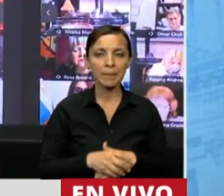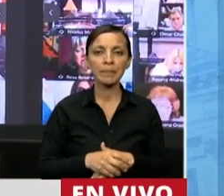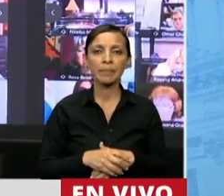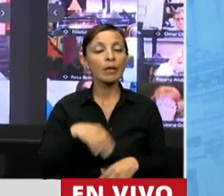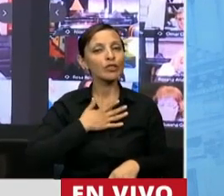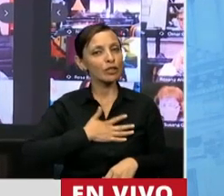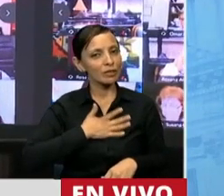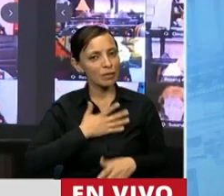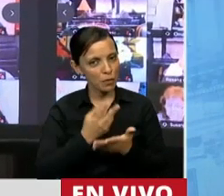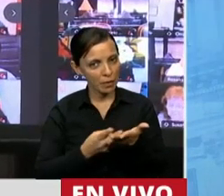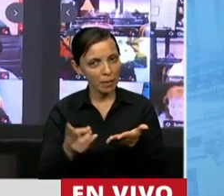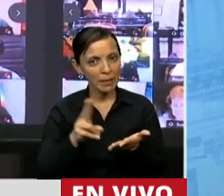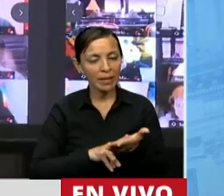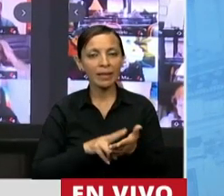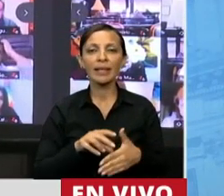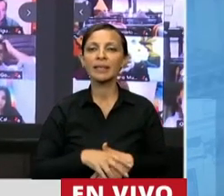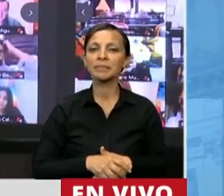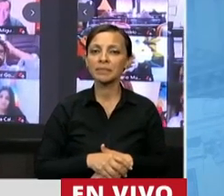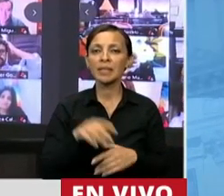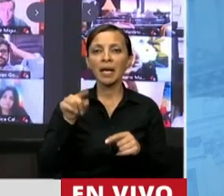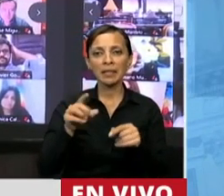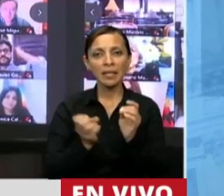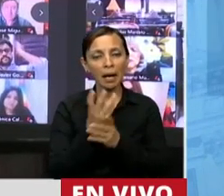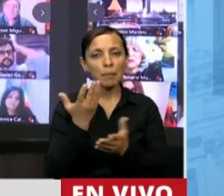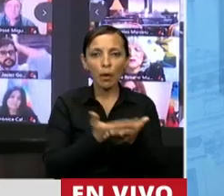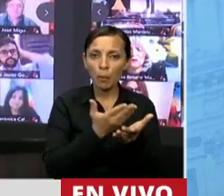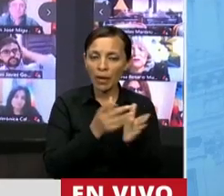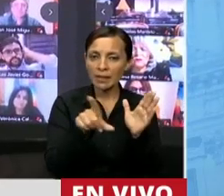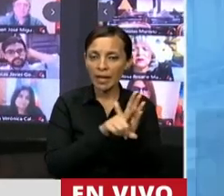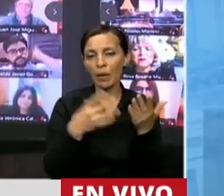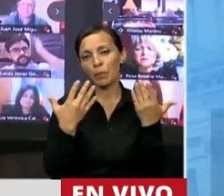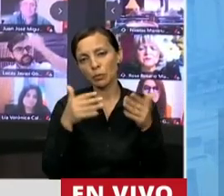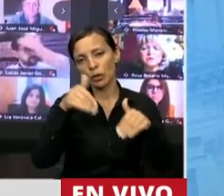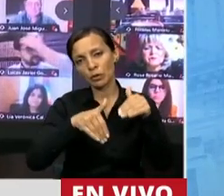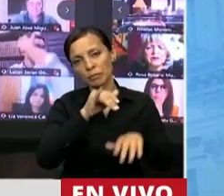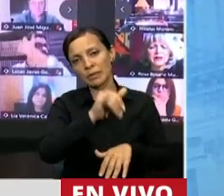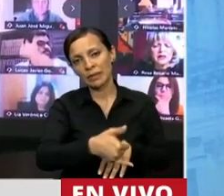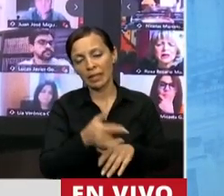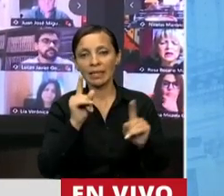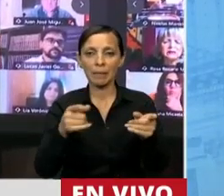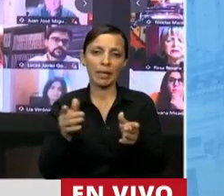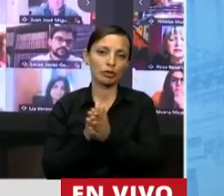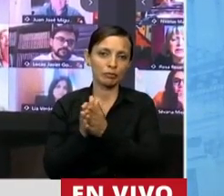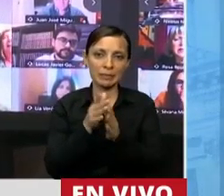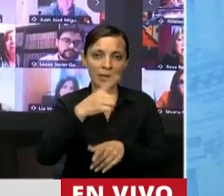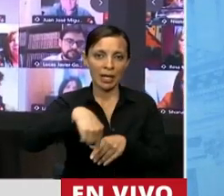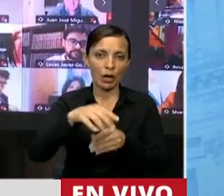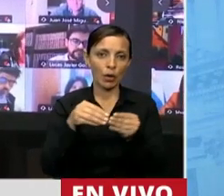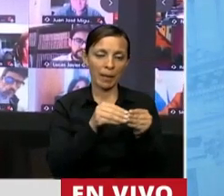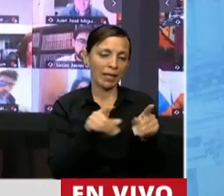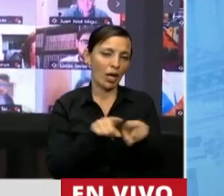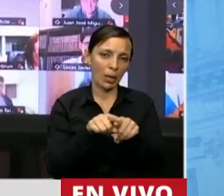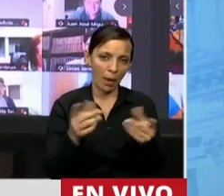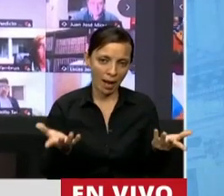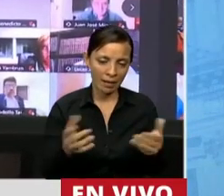nuevamente la iniciativa, por supuesto que acompaño, invito a los legisladores a hacer lo propio. Y espero